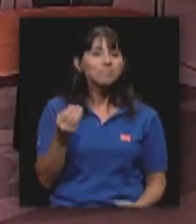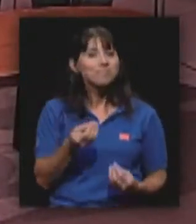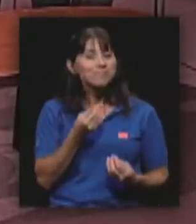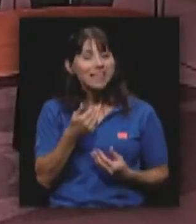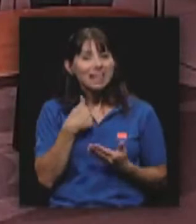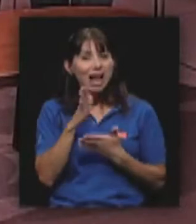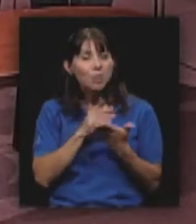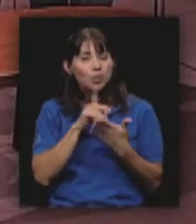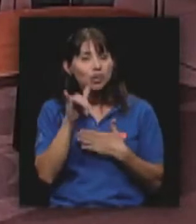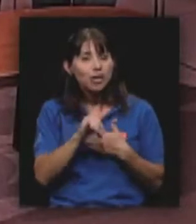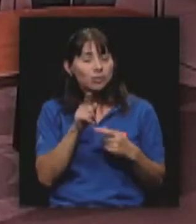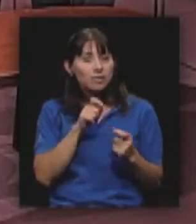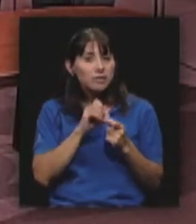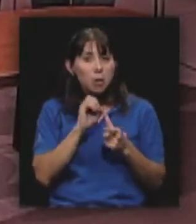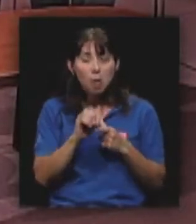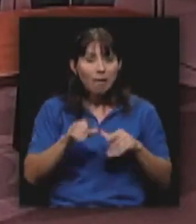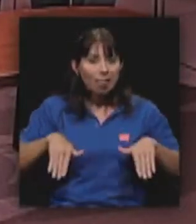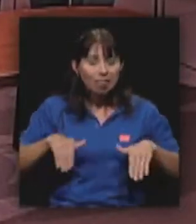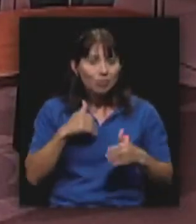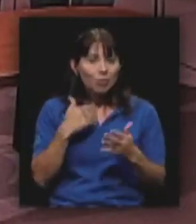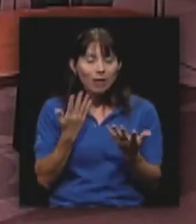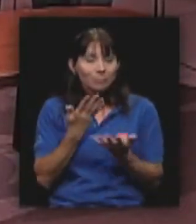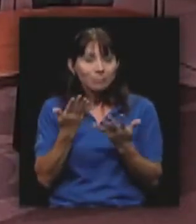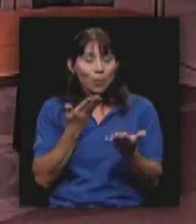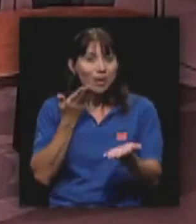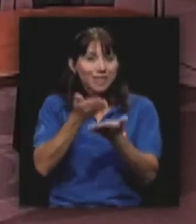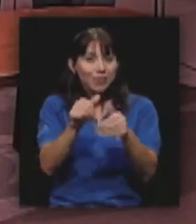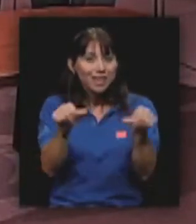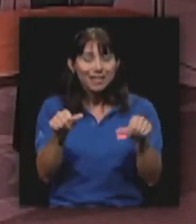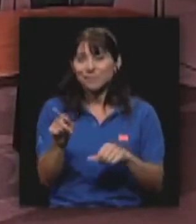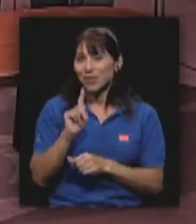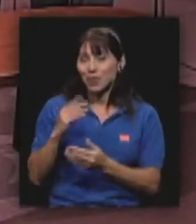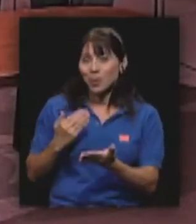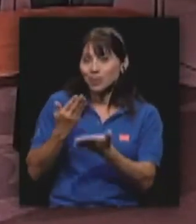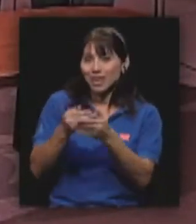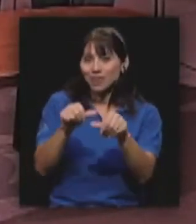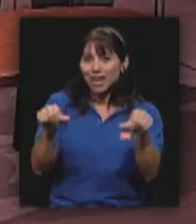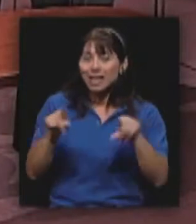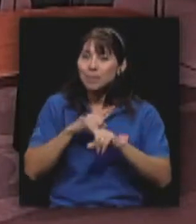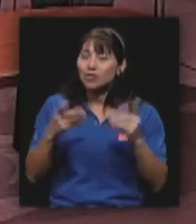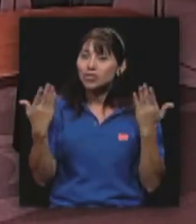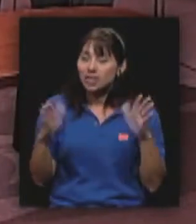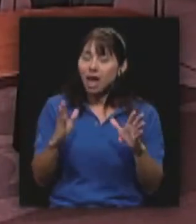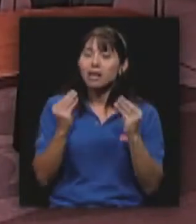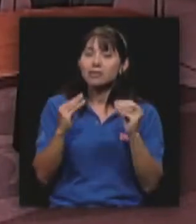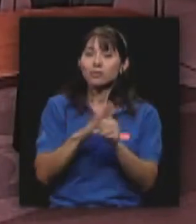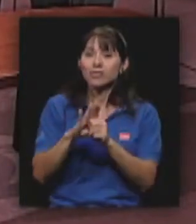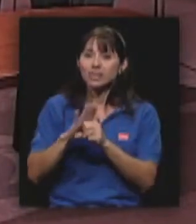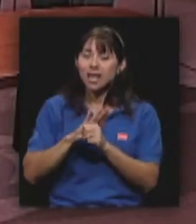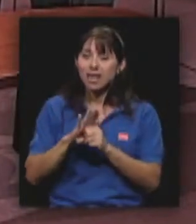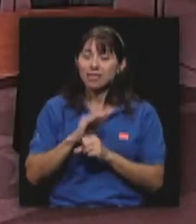¿Tienen algún proyecto específico o todavía no ha podido llegar a esa área? No hemos llegado exactamente a esa área, pero ya existen suficientes mandatos